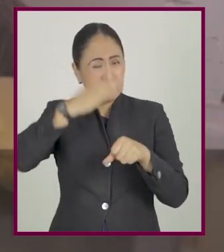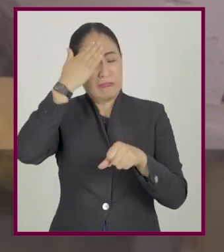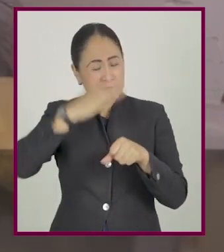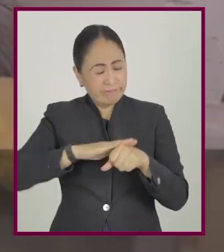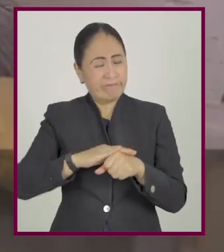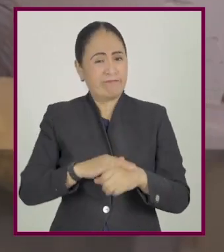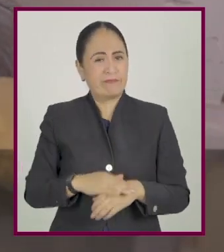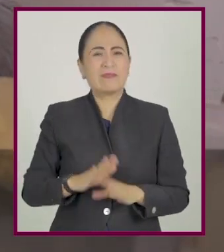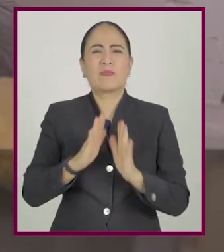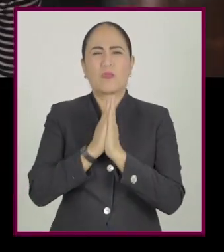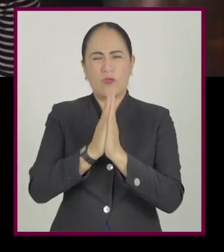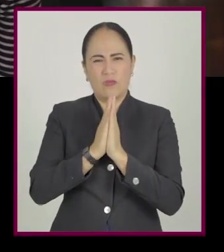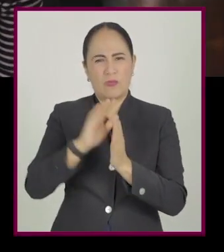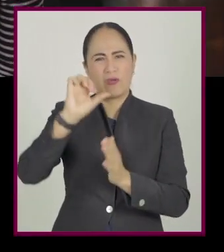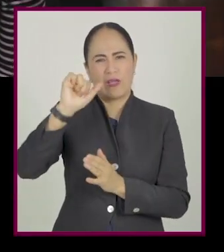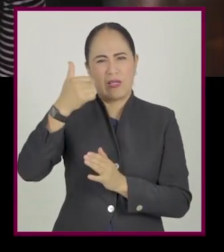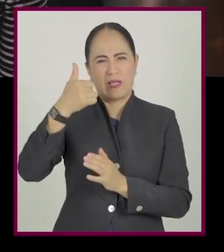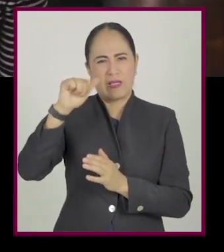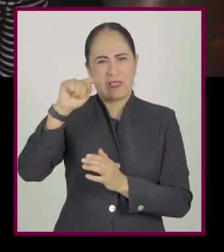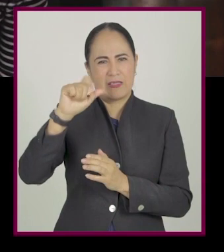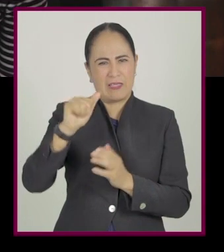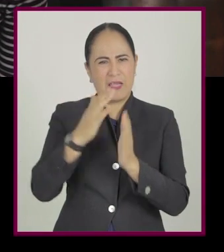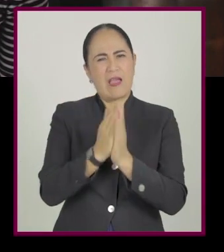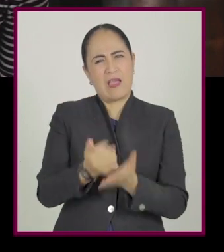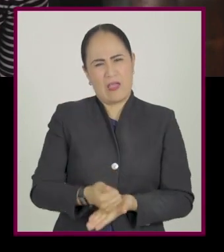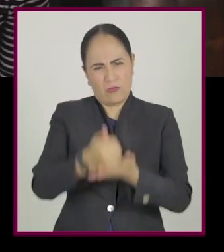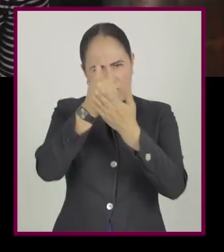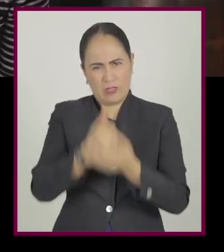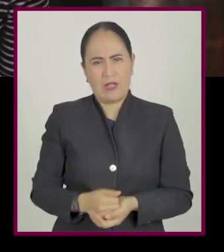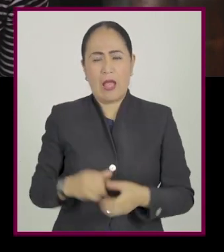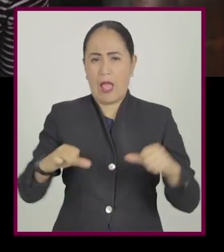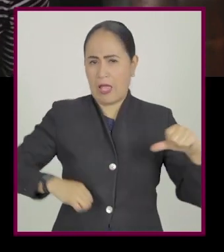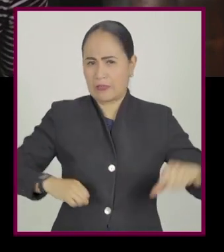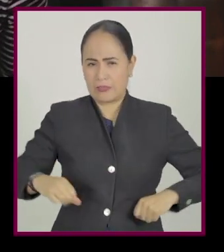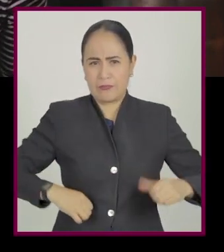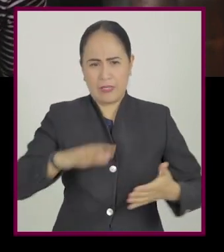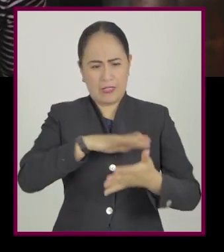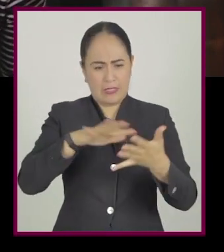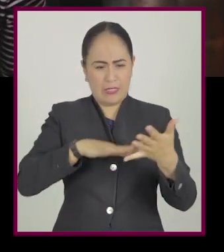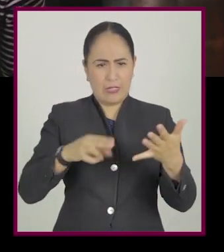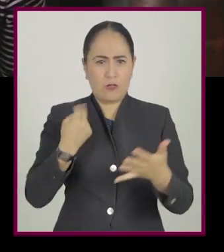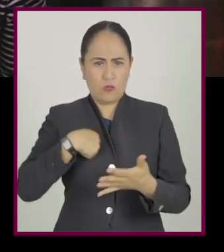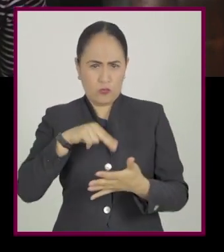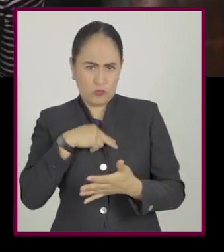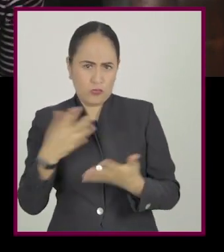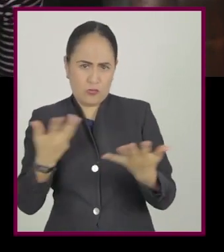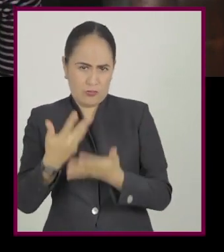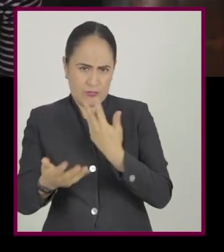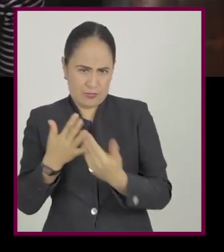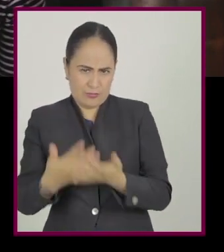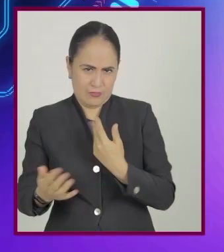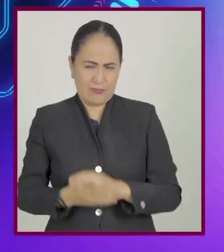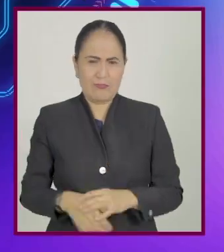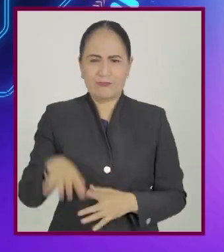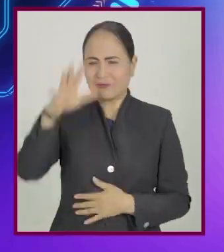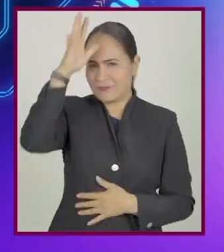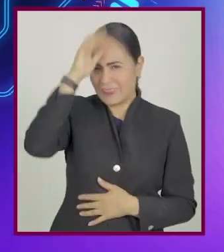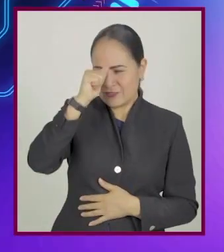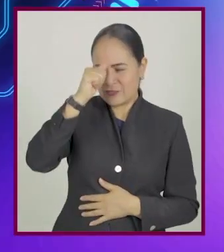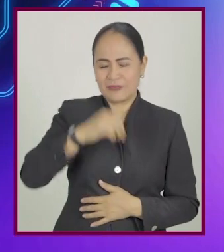este tipo de atención. Agata, ¿puedes ayudarnos? Por favor lee la actividad mientras Juanma y yo la vamos haciendo.